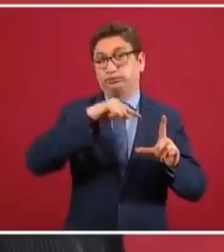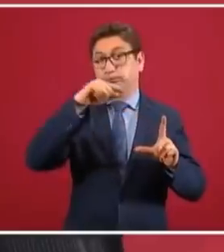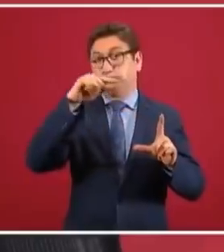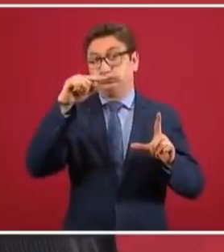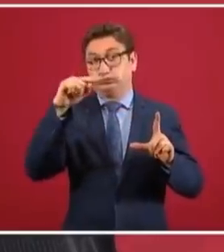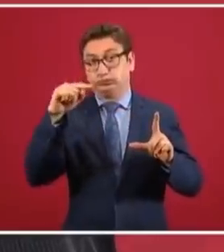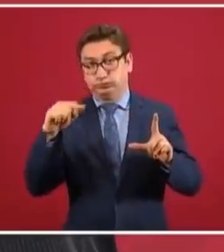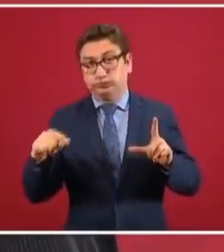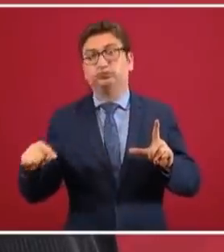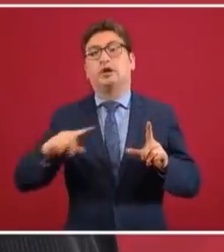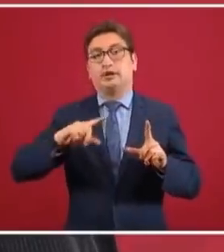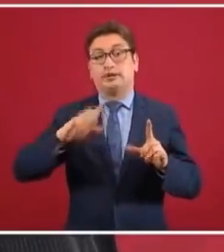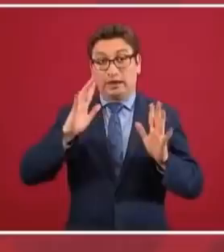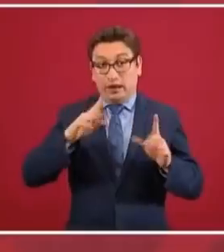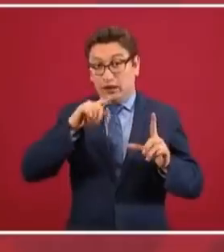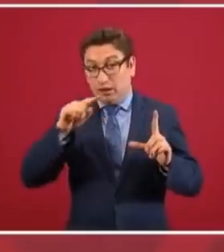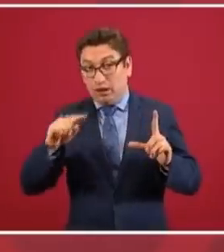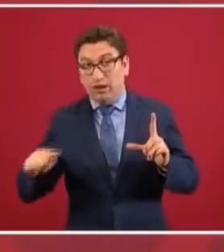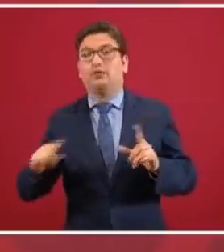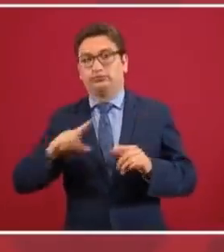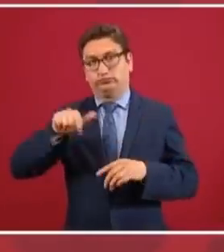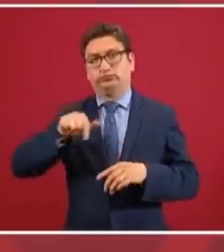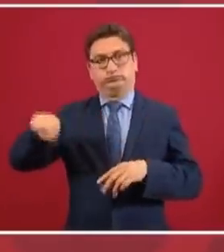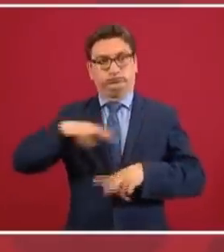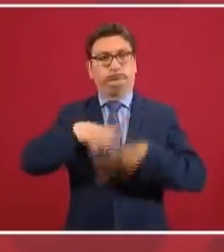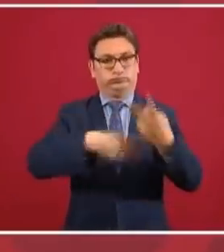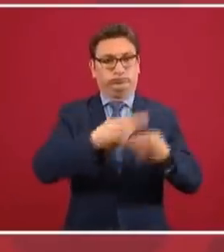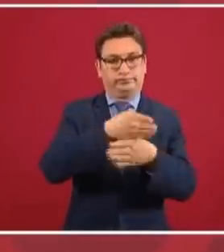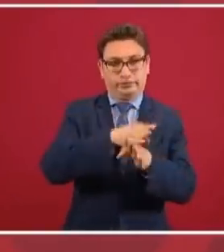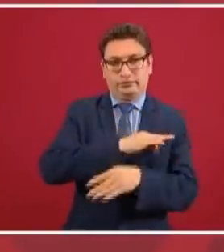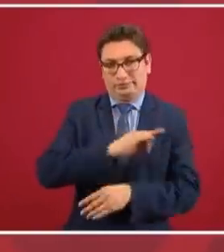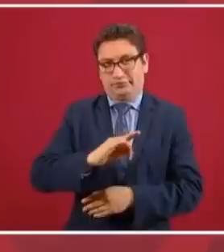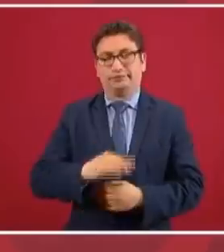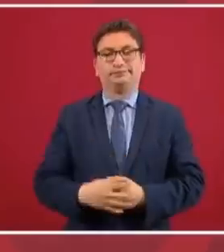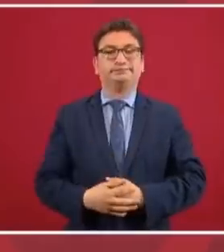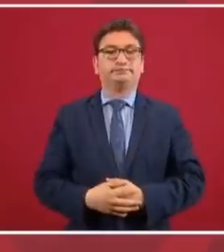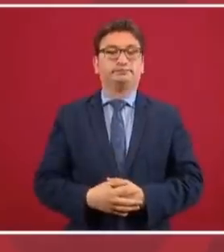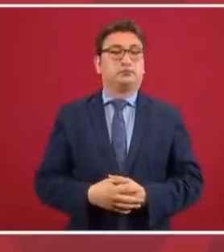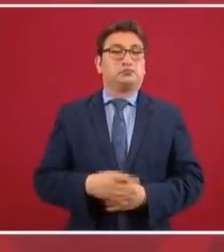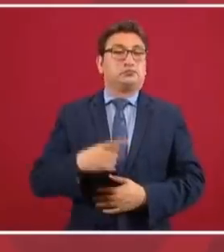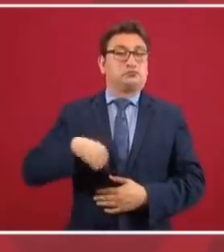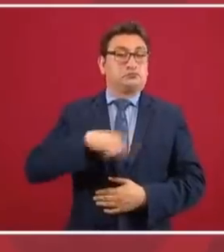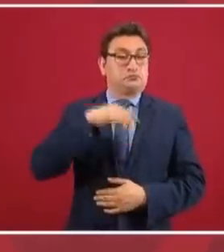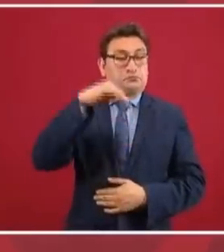a las sucursales. Entonces, pensamos que en